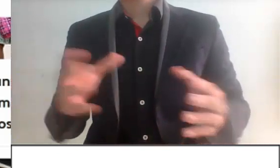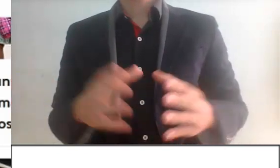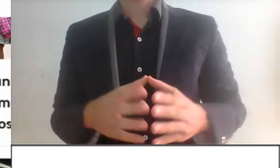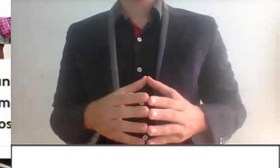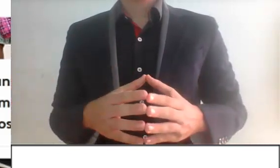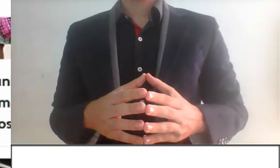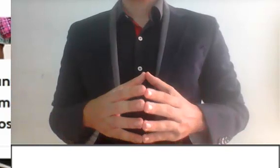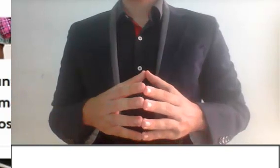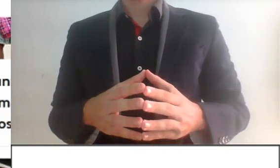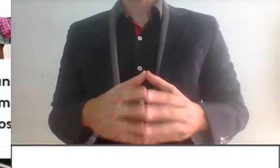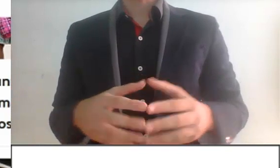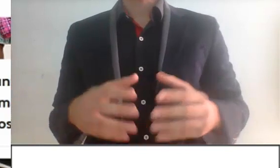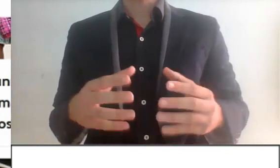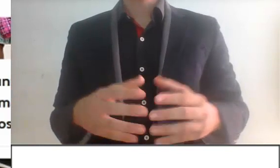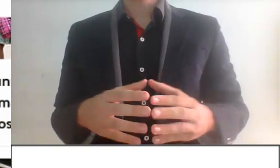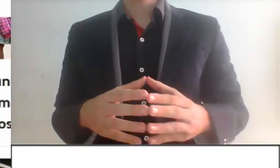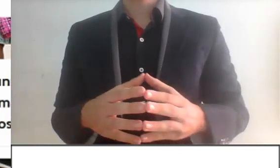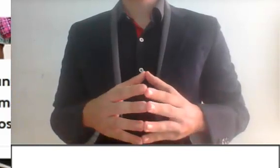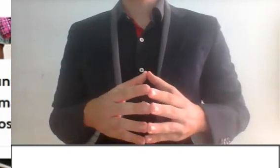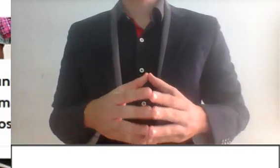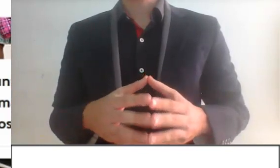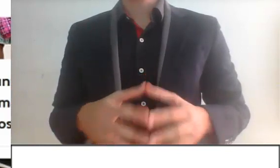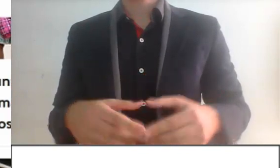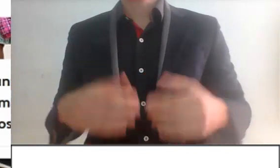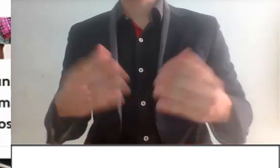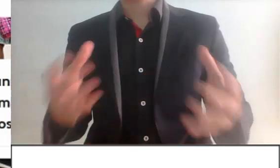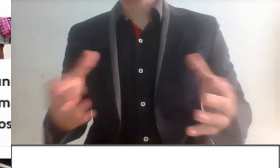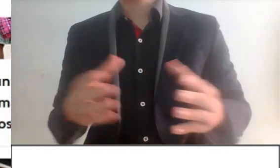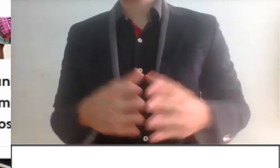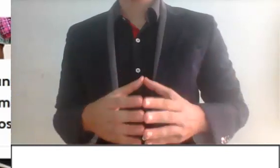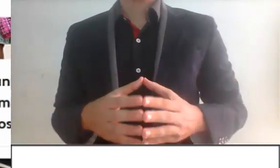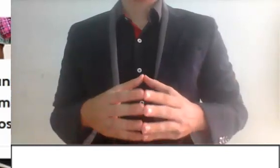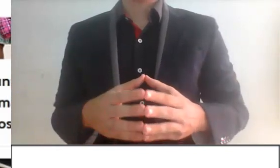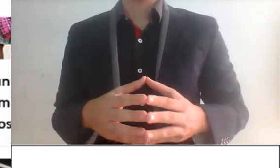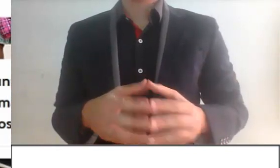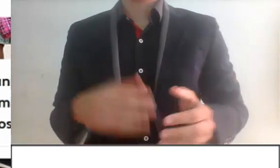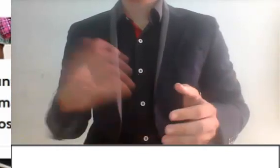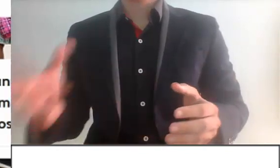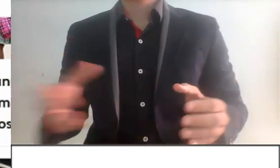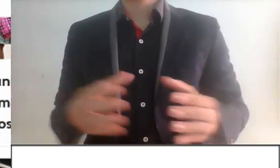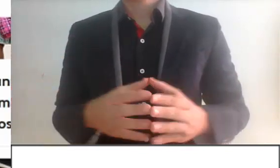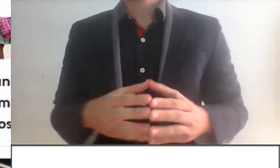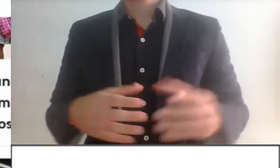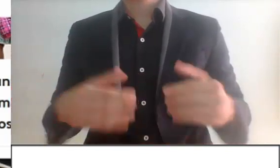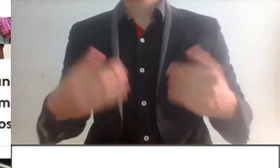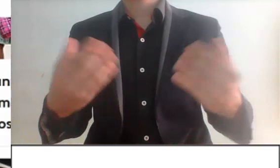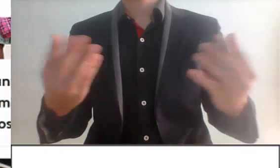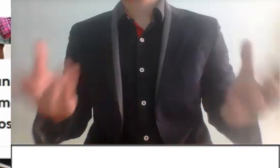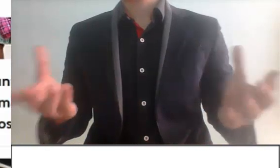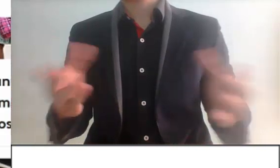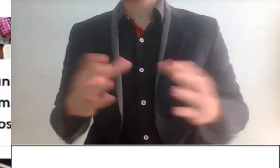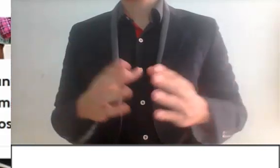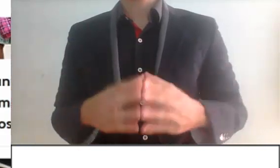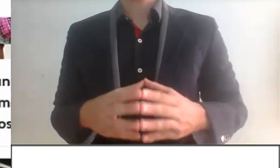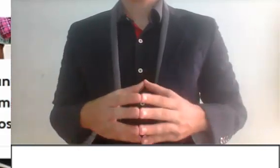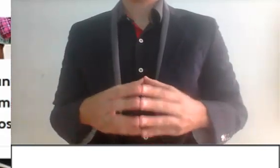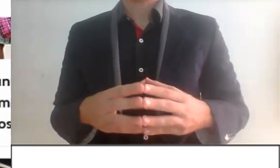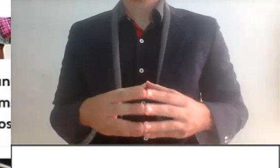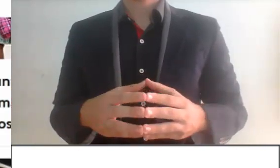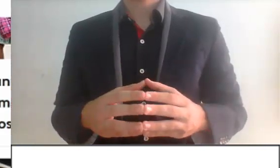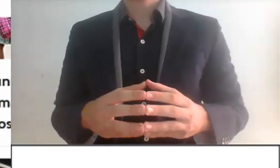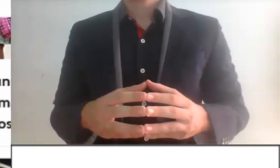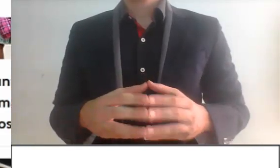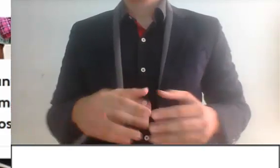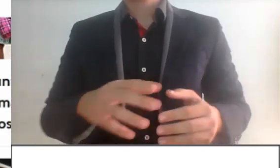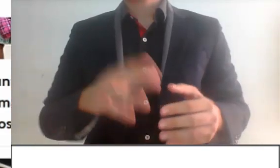país se terminó prácticamente derrocando una democracia por el litio, imagínense lo que se atreven a hacer los